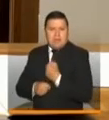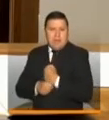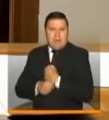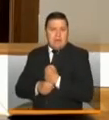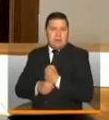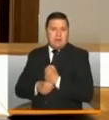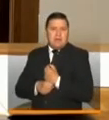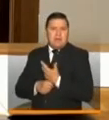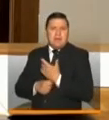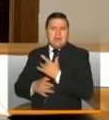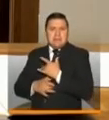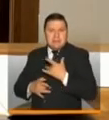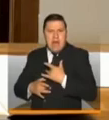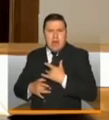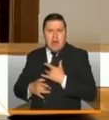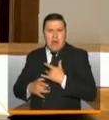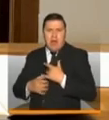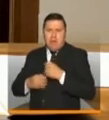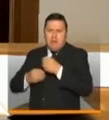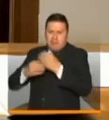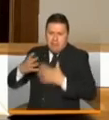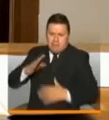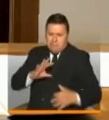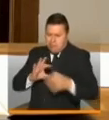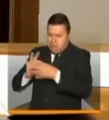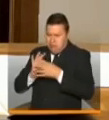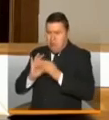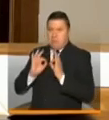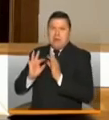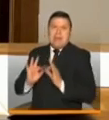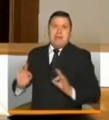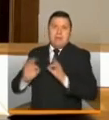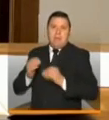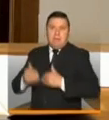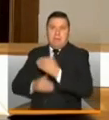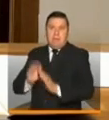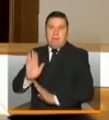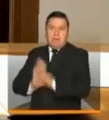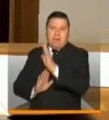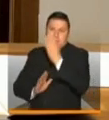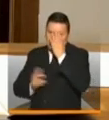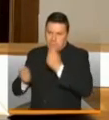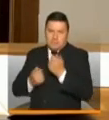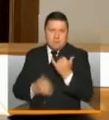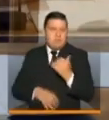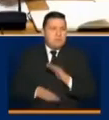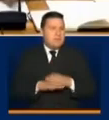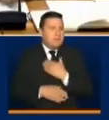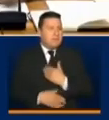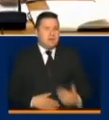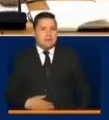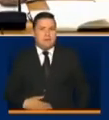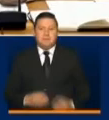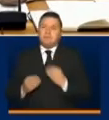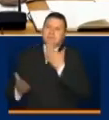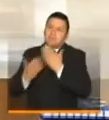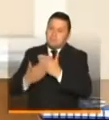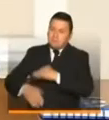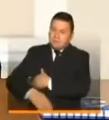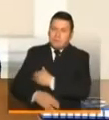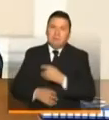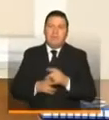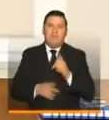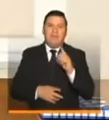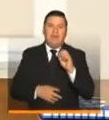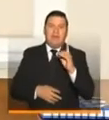sistema y del sector salud es fundamental para que podamos salir adelante de la contingencia, señor Presidente. Muchas gracias, Ministro Fernando